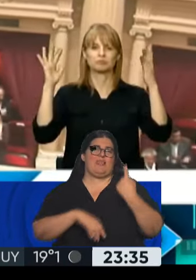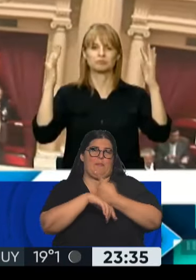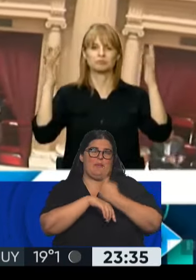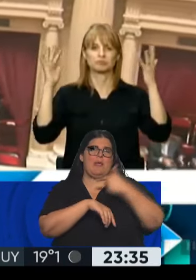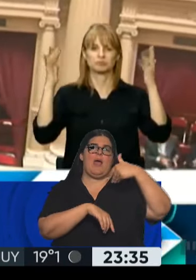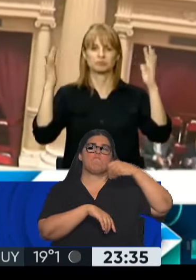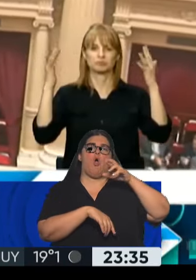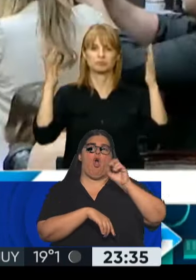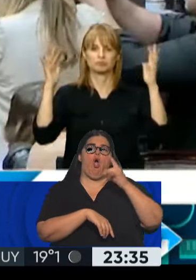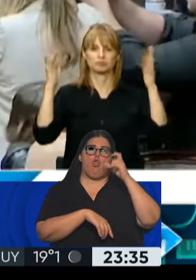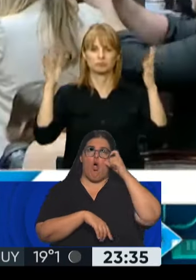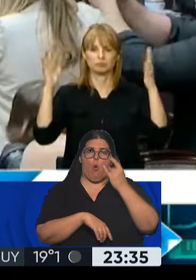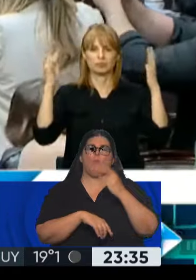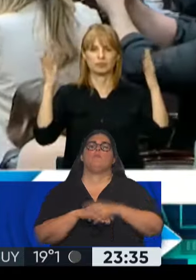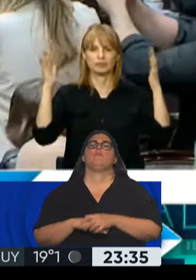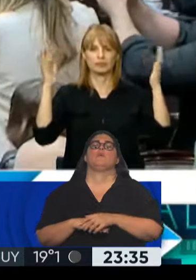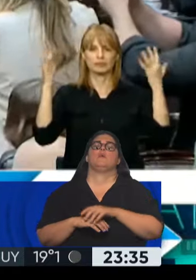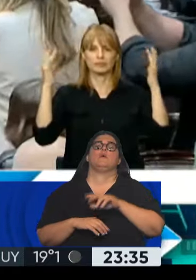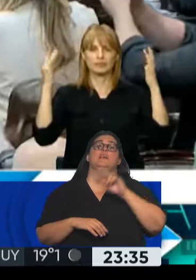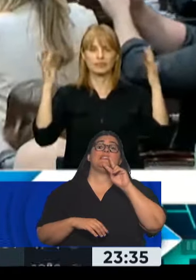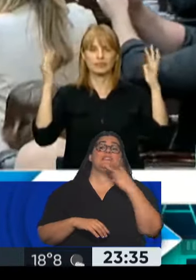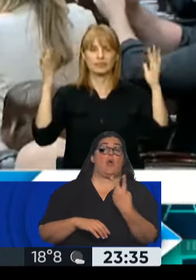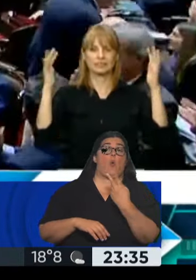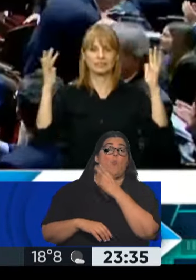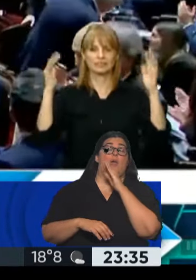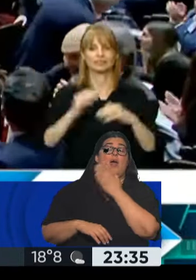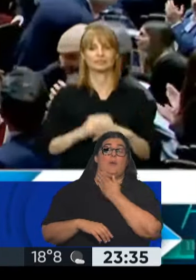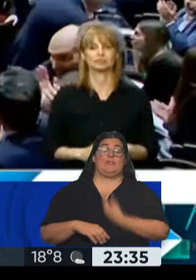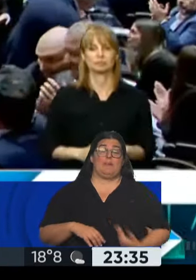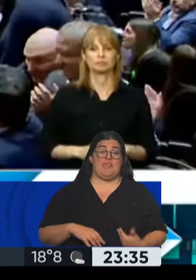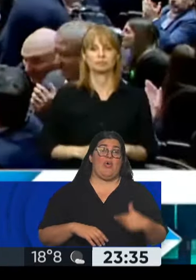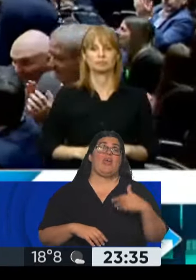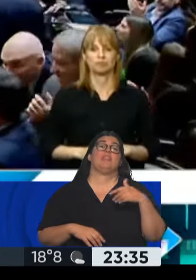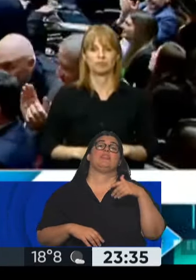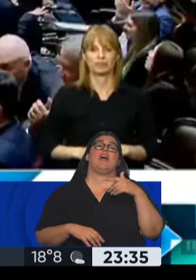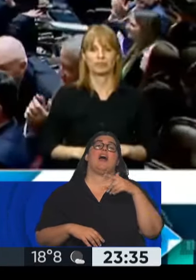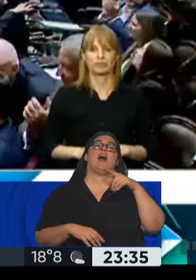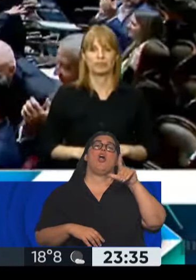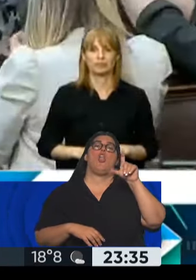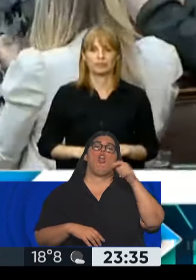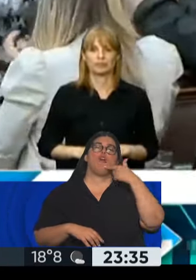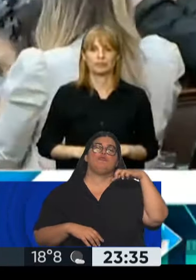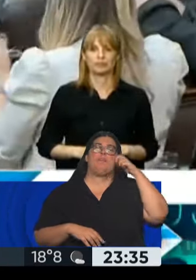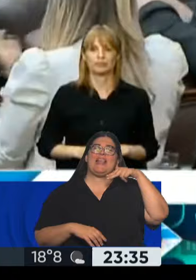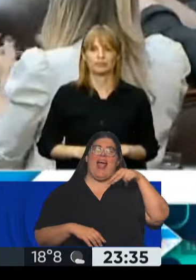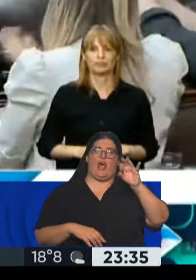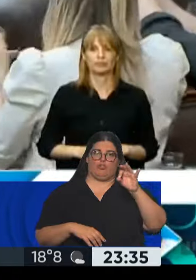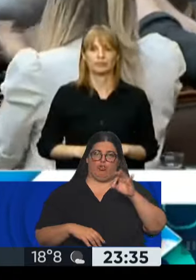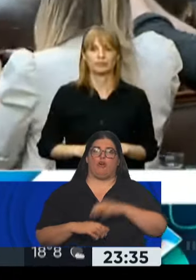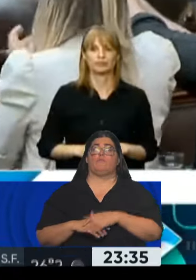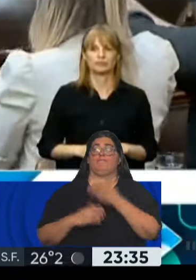vicepresidencia segunda quedó en la legisladora del PRO, Silvia Lospenato. Allí está,